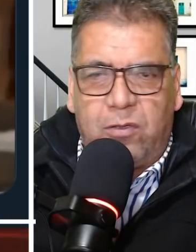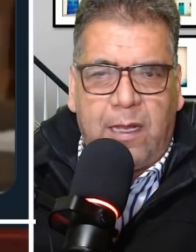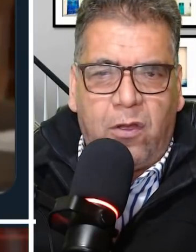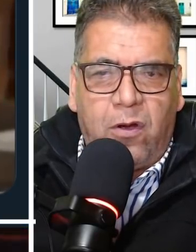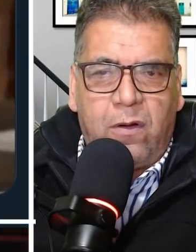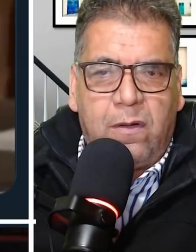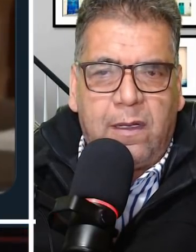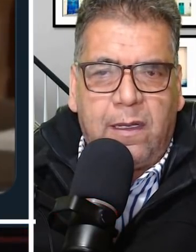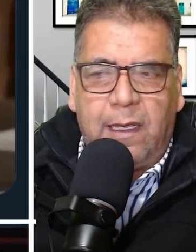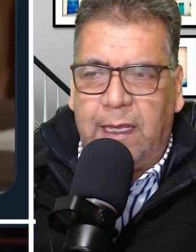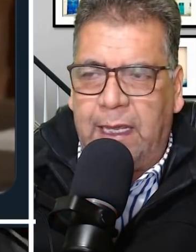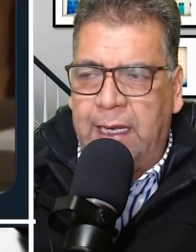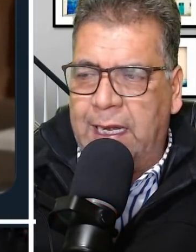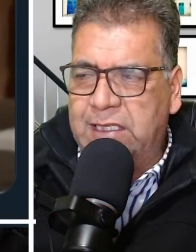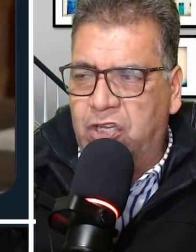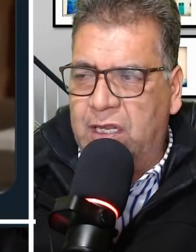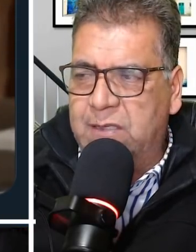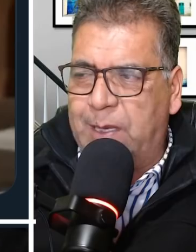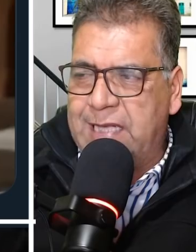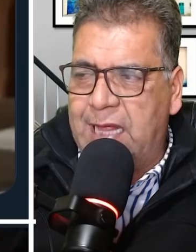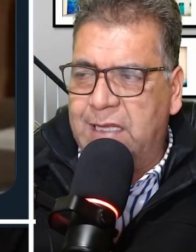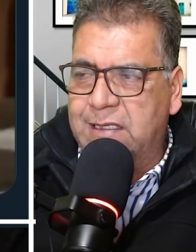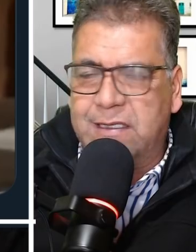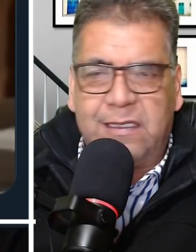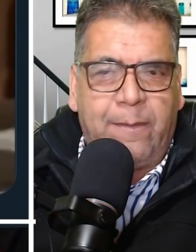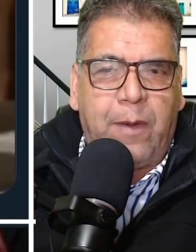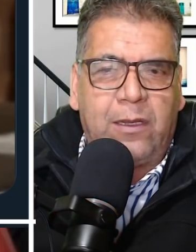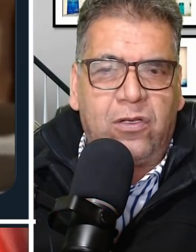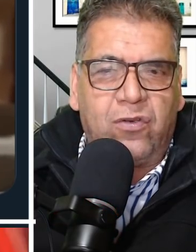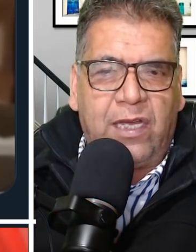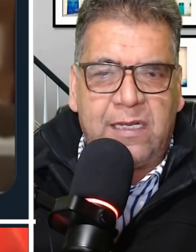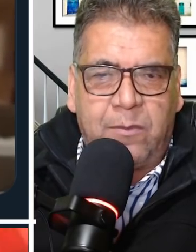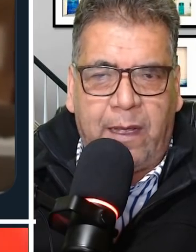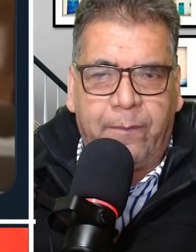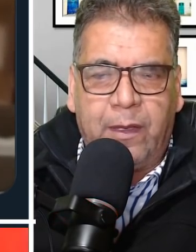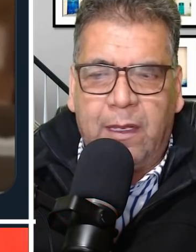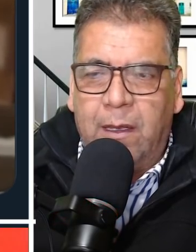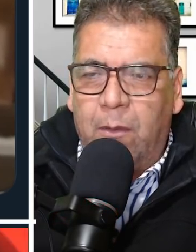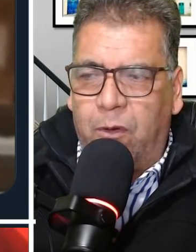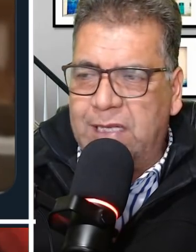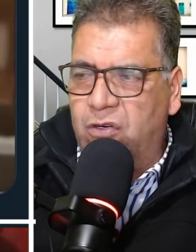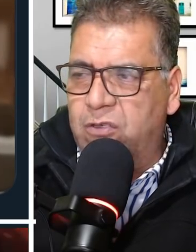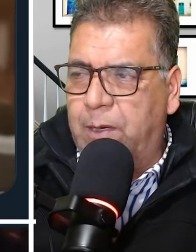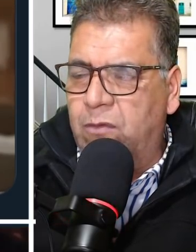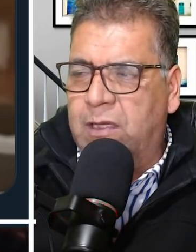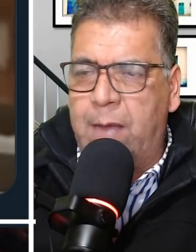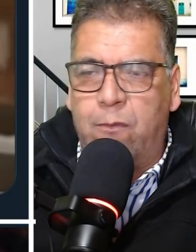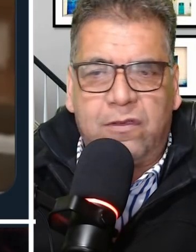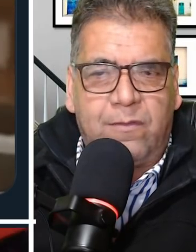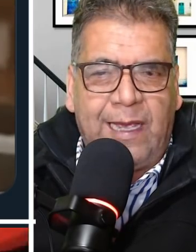López Obrador, en elecciones pasadas, le partió su crisma. Por eso nos